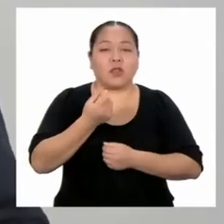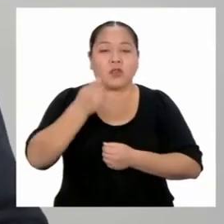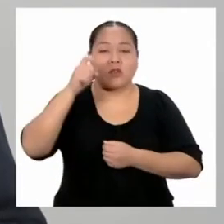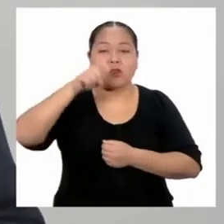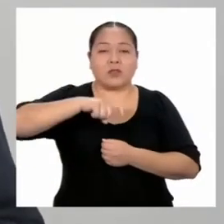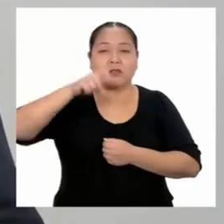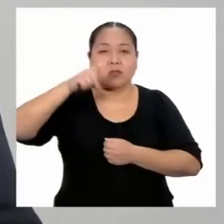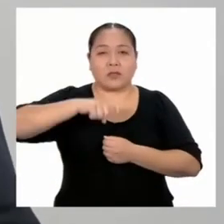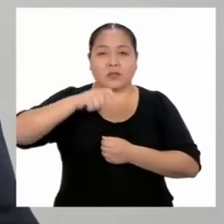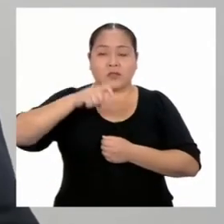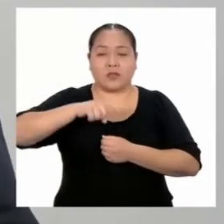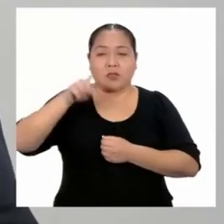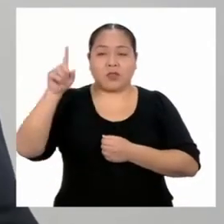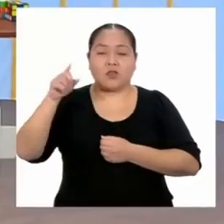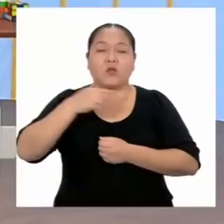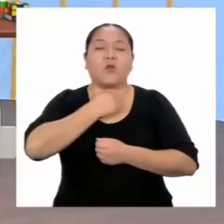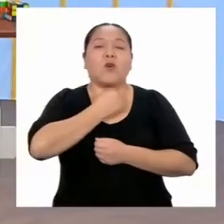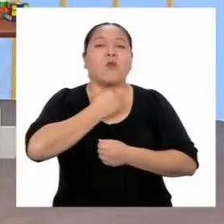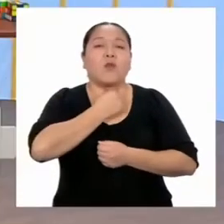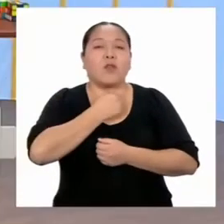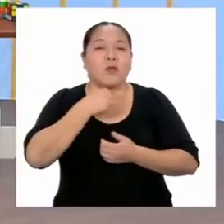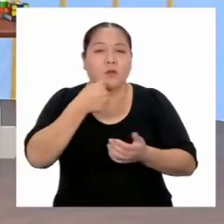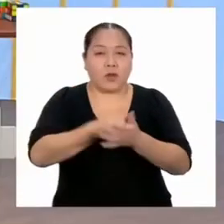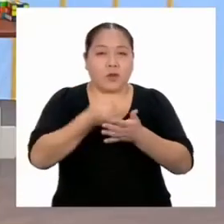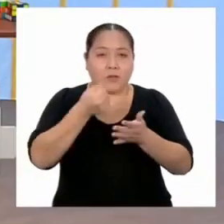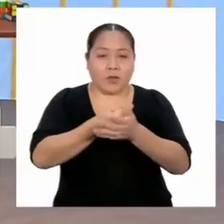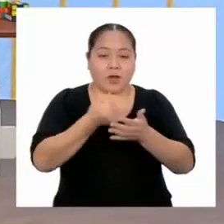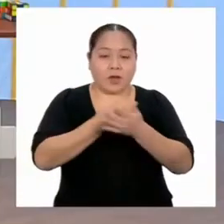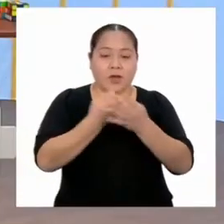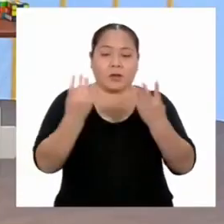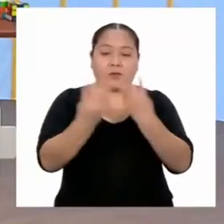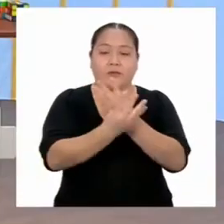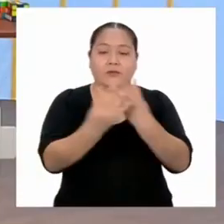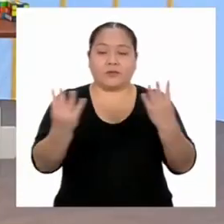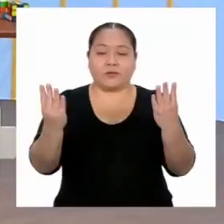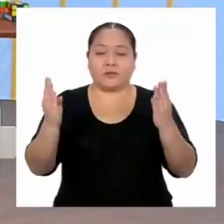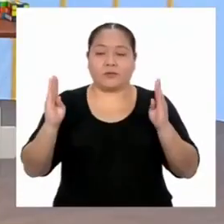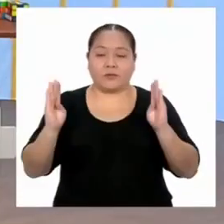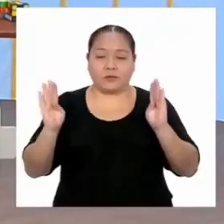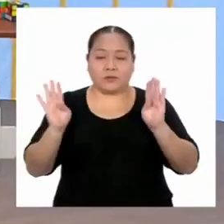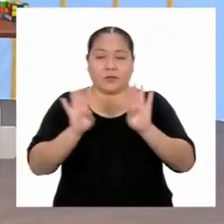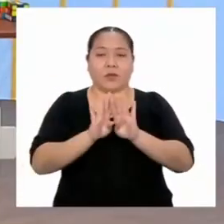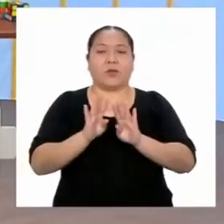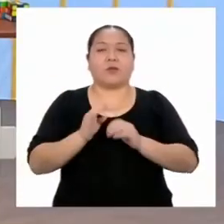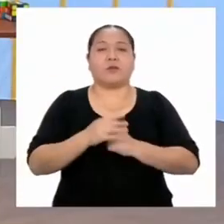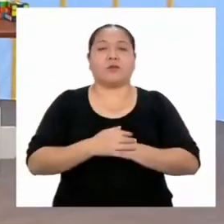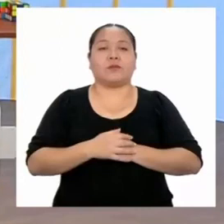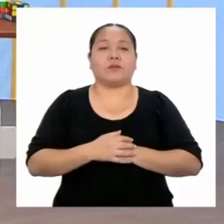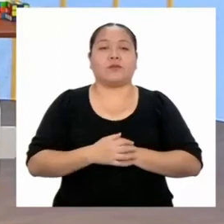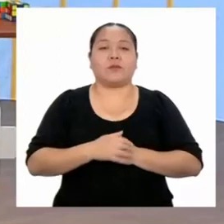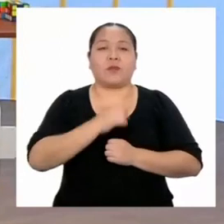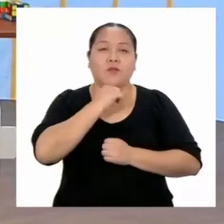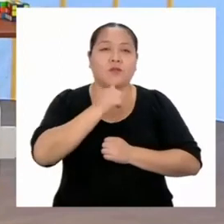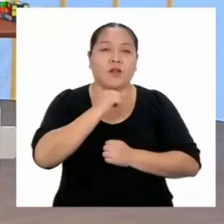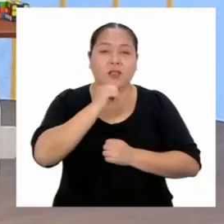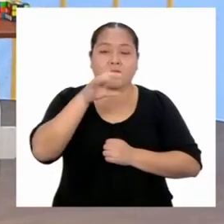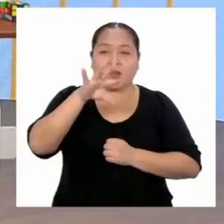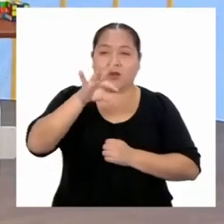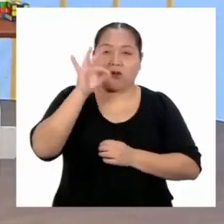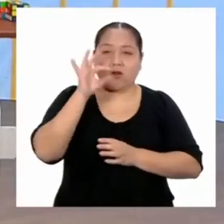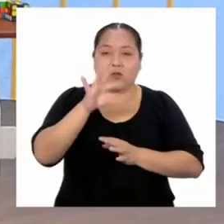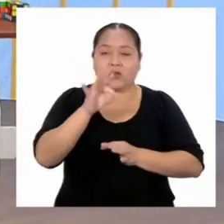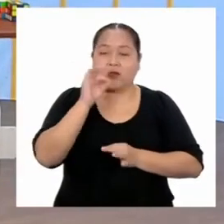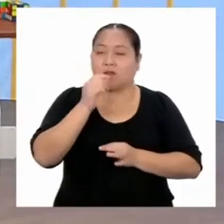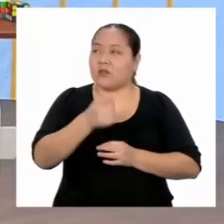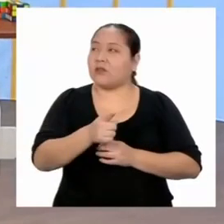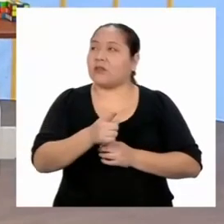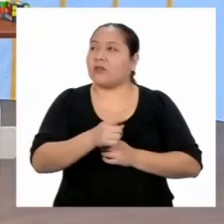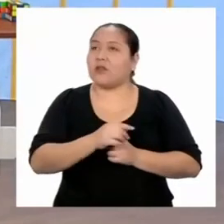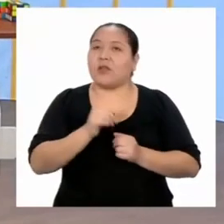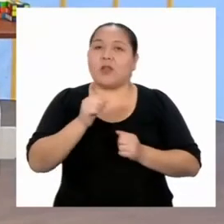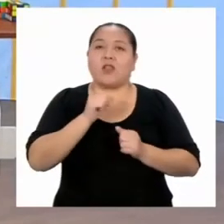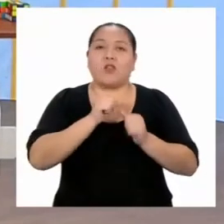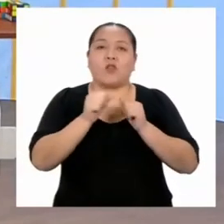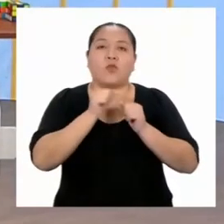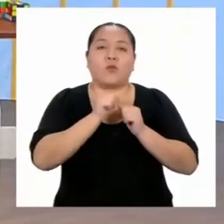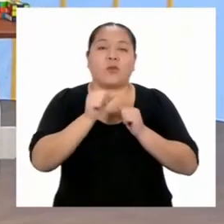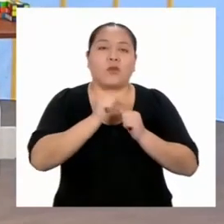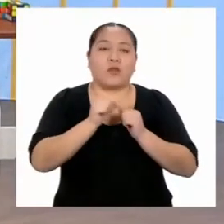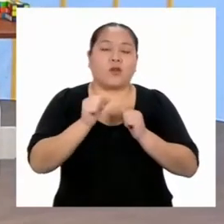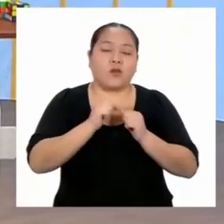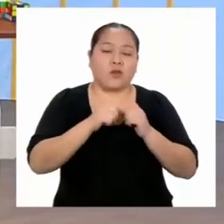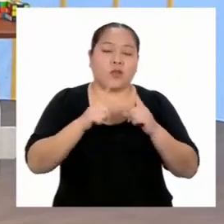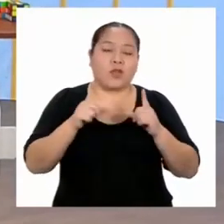pagar el cerco de ladrillos? Mmm, aún me falta encontrar un dato. Que sería el número de